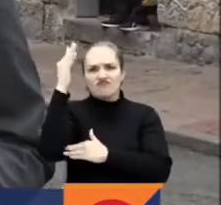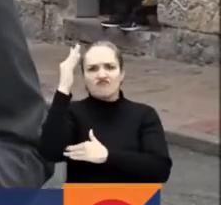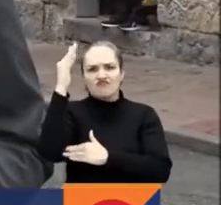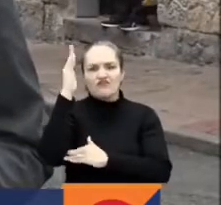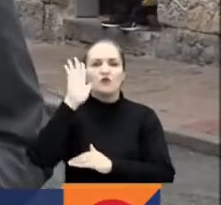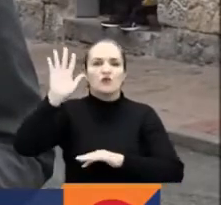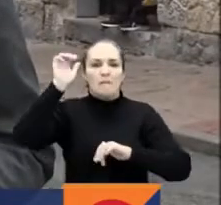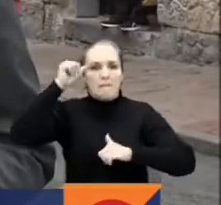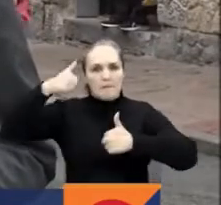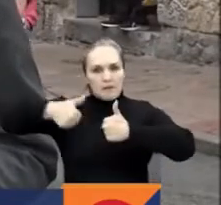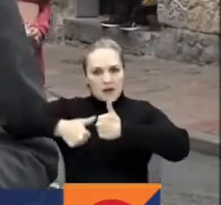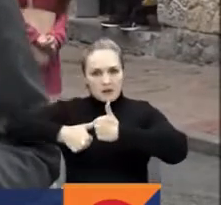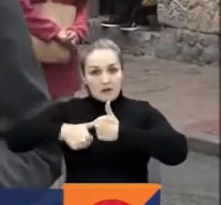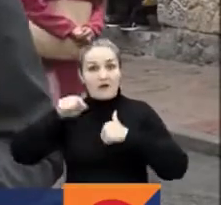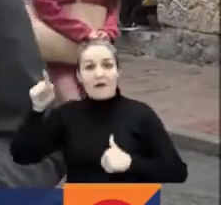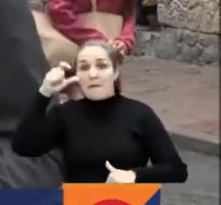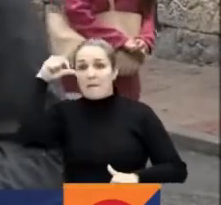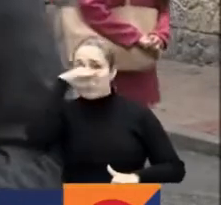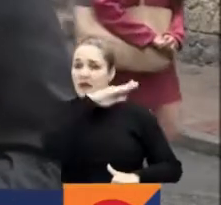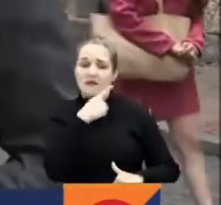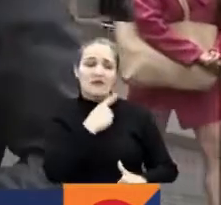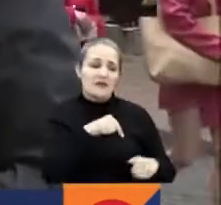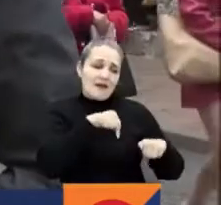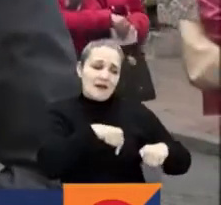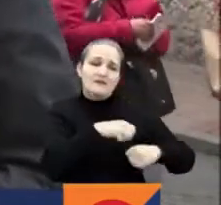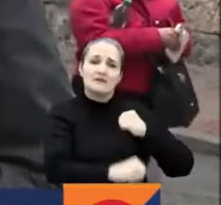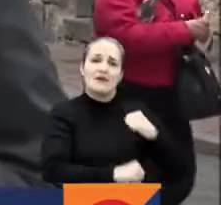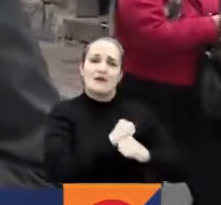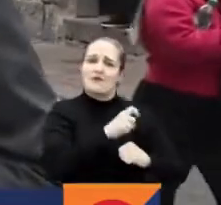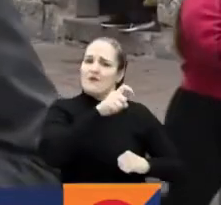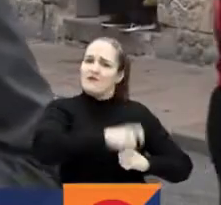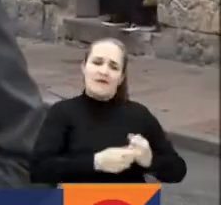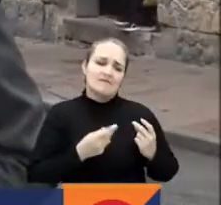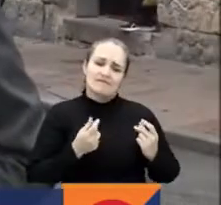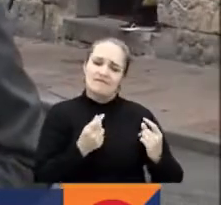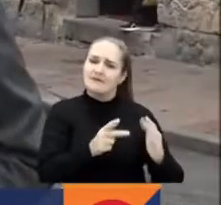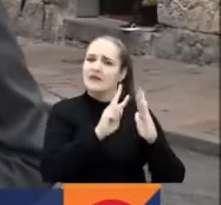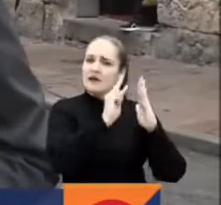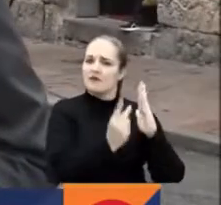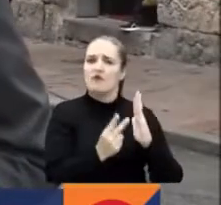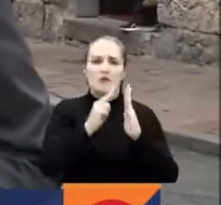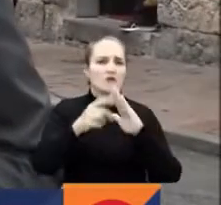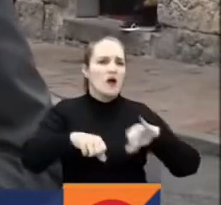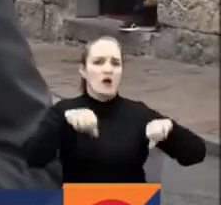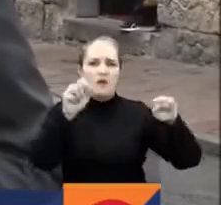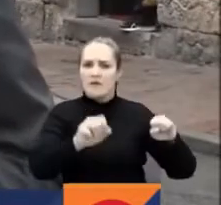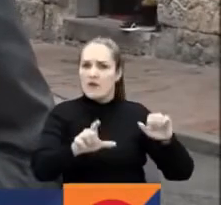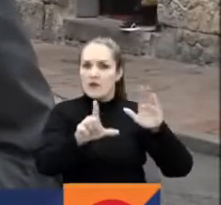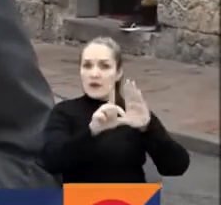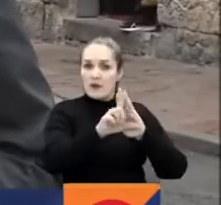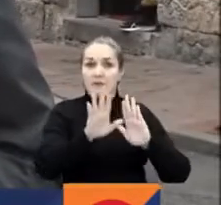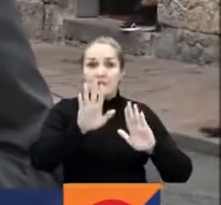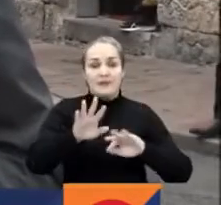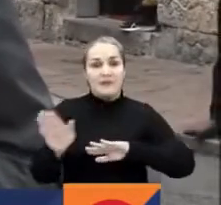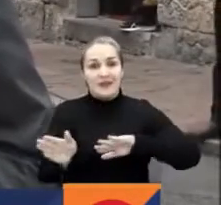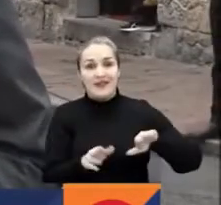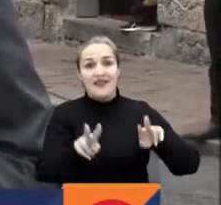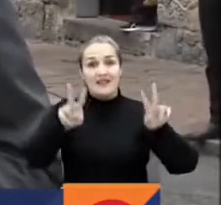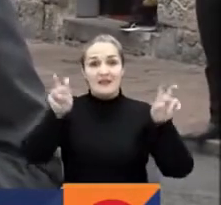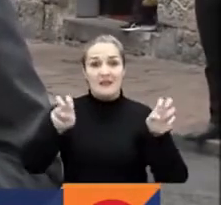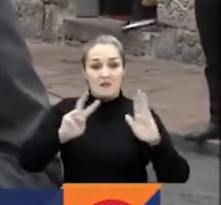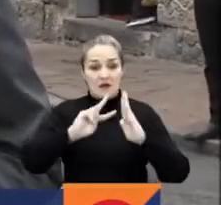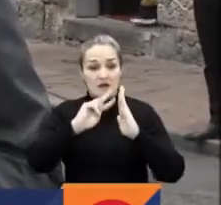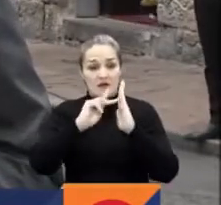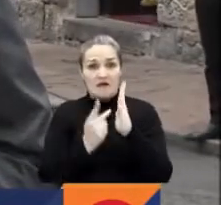Gustavo Petro, deberán ser tramitadas en este primer año de agenda legislativa. Johnny, le cuento que respecto a lo que tiene que ver con la reforma a la salud, pues se espera